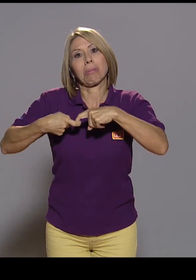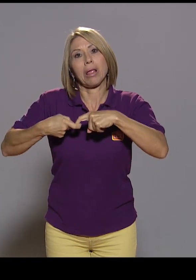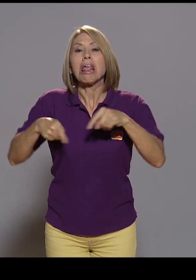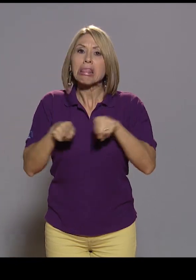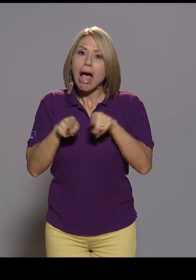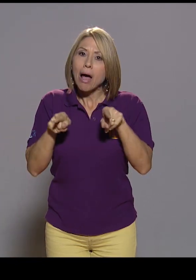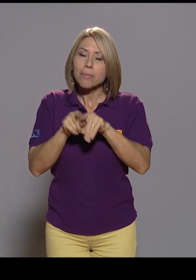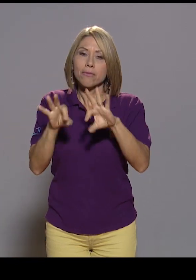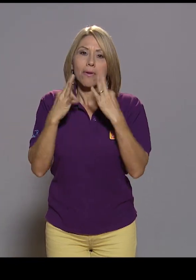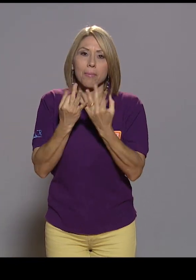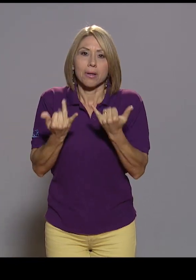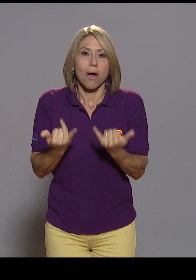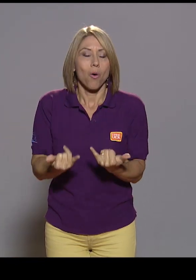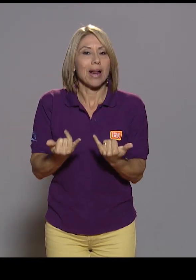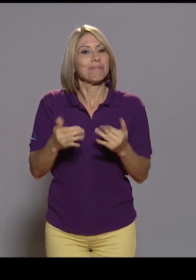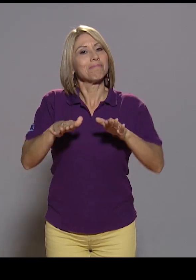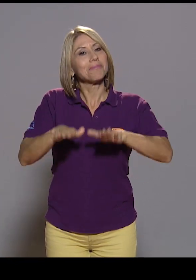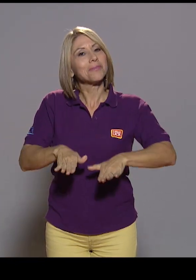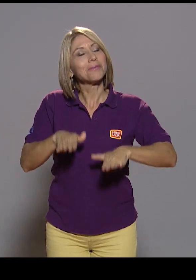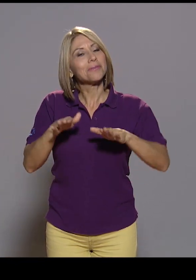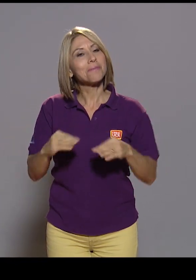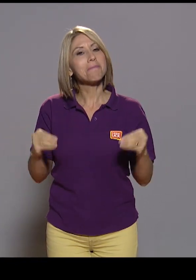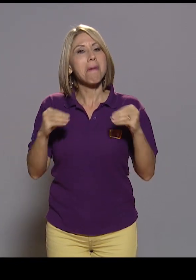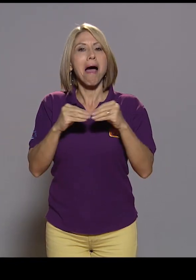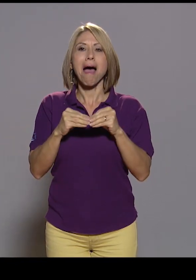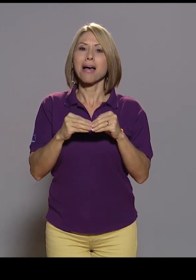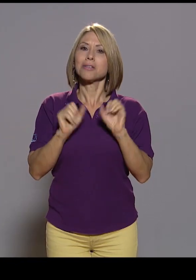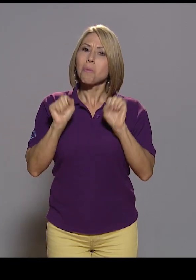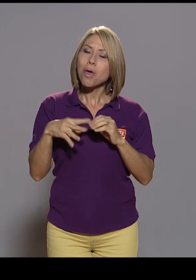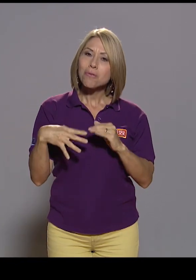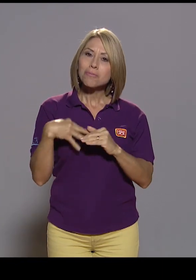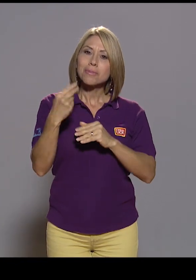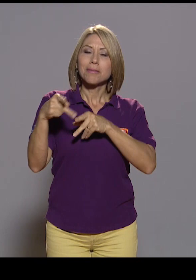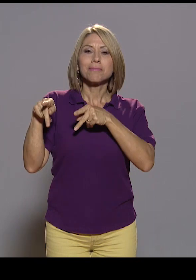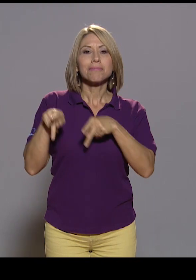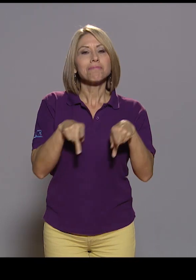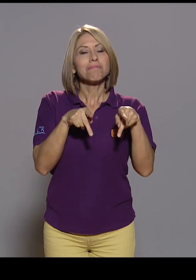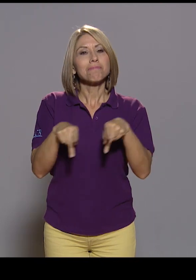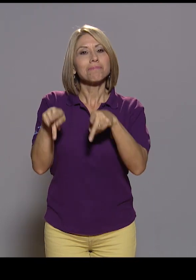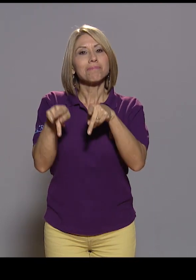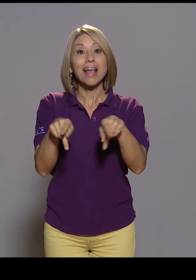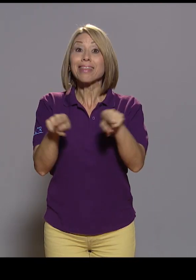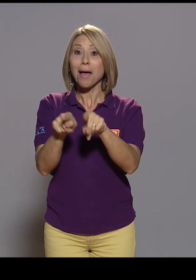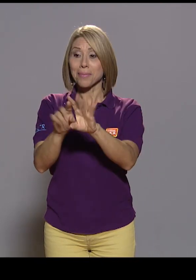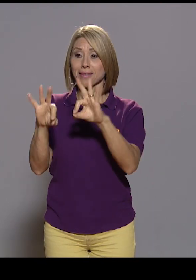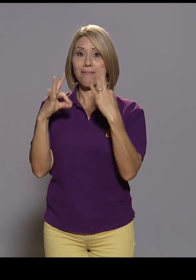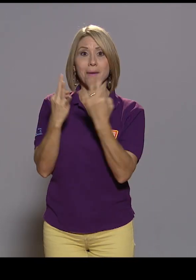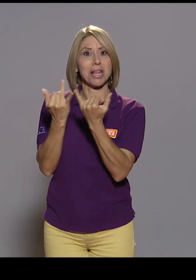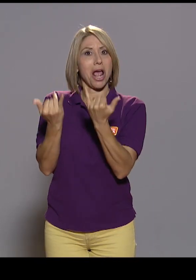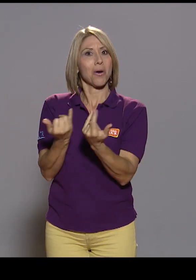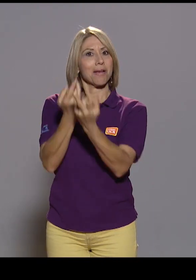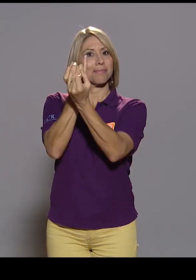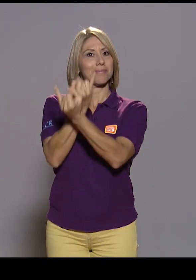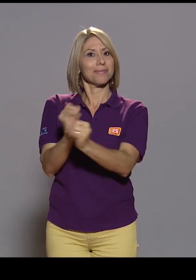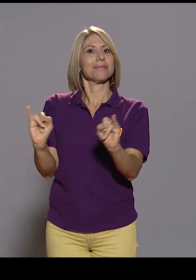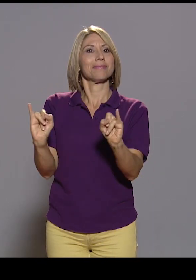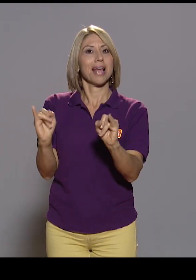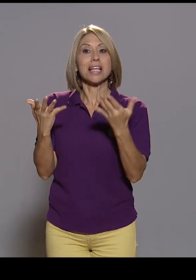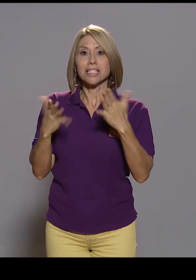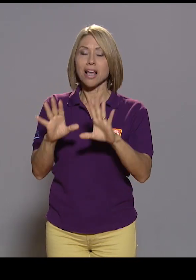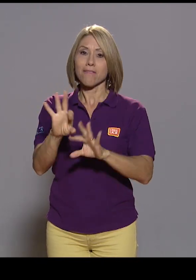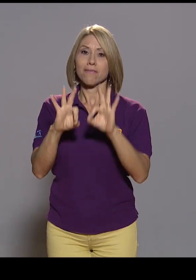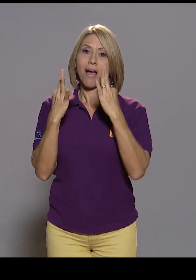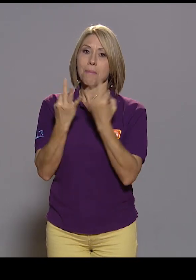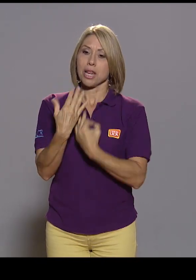más, para pasear más, ¿verdad?, porque es una forma también de dar independencia a la familia, ¿verdad?, que la familia tenga esas posibilidades de ese